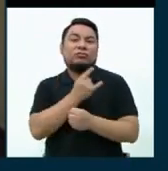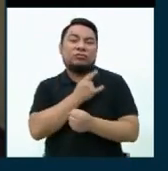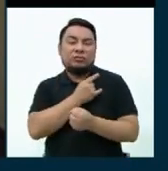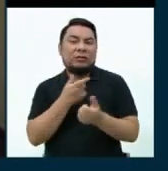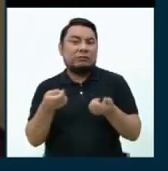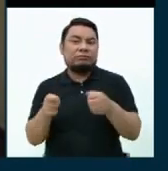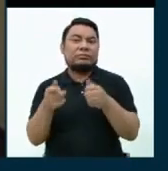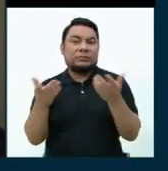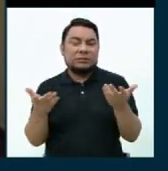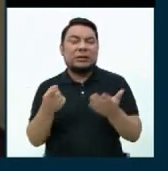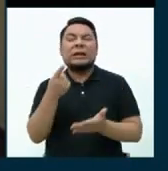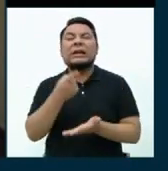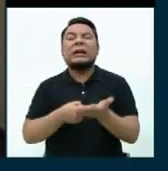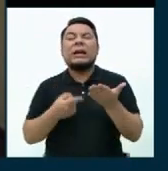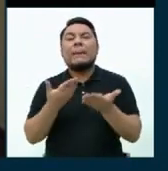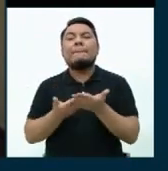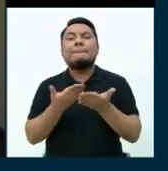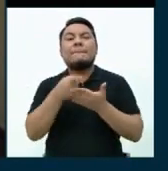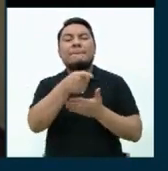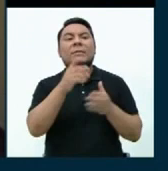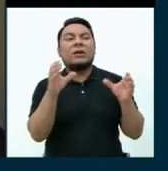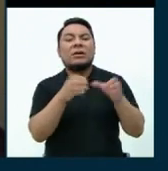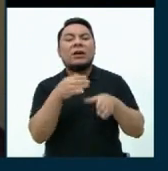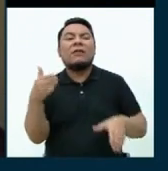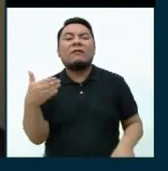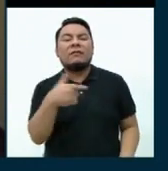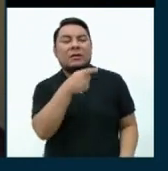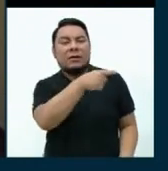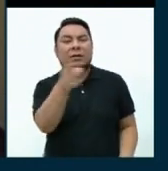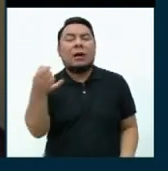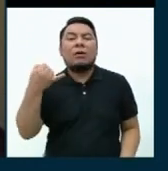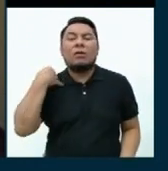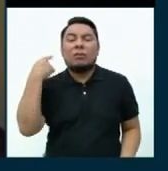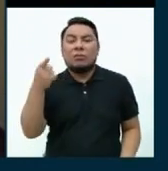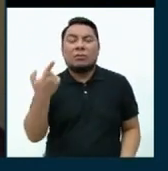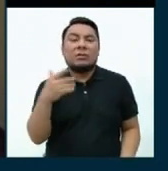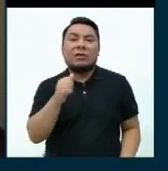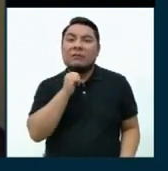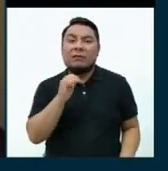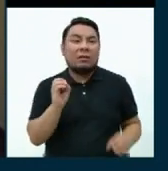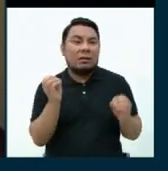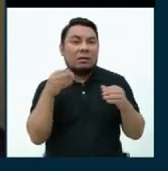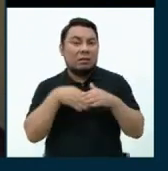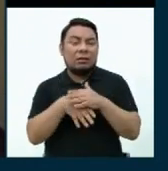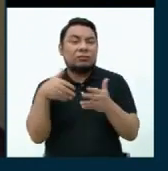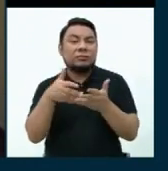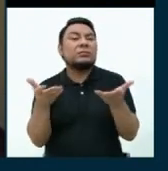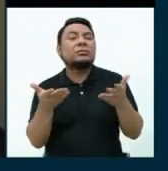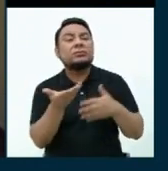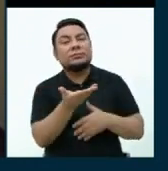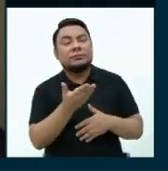¿Qué es lo que propone su partido, el FREPAP, para estos jóvenes que están sin poder estudiar?